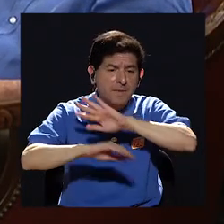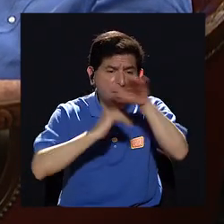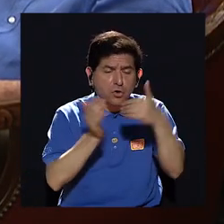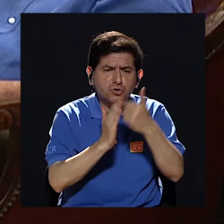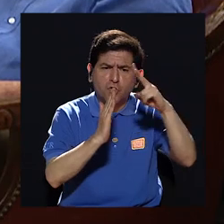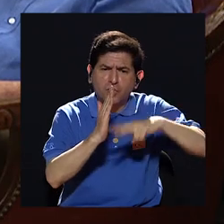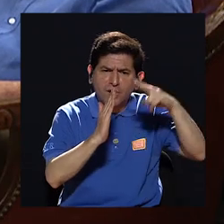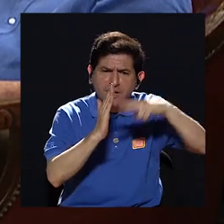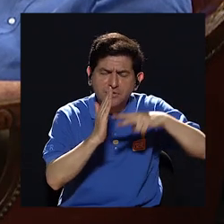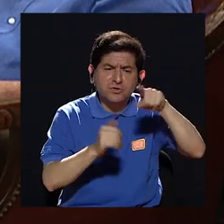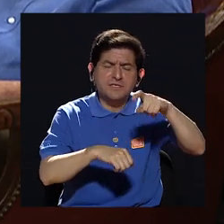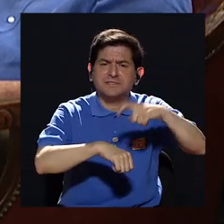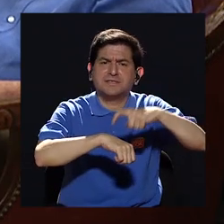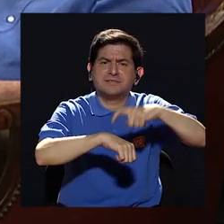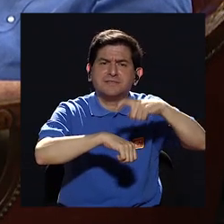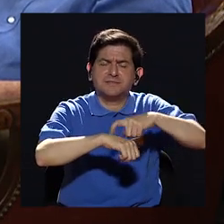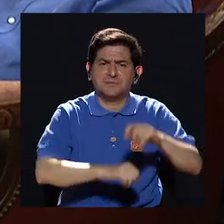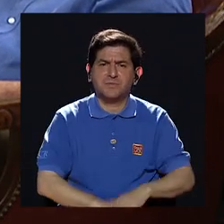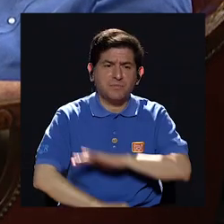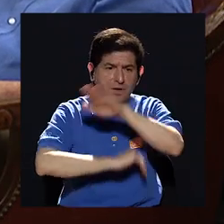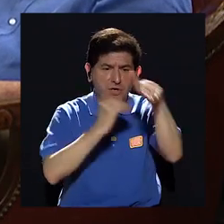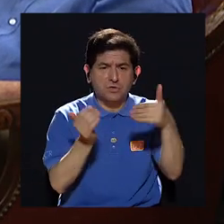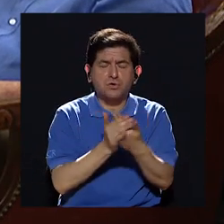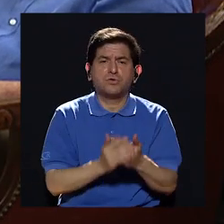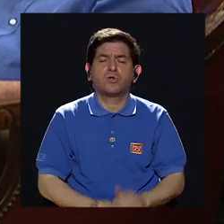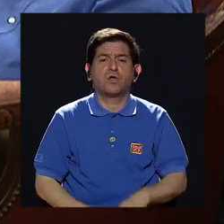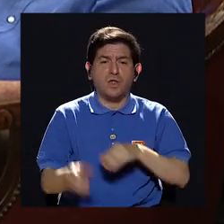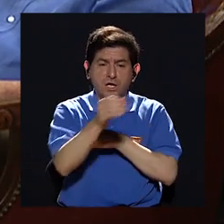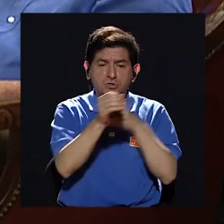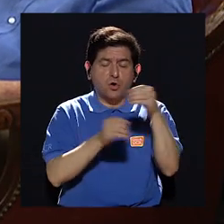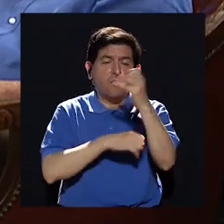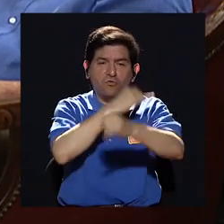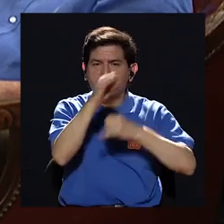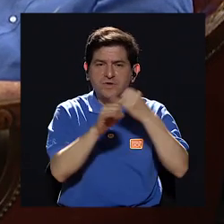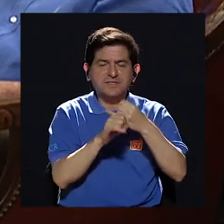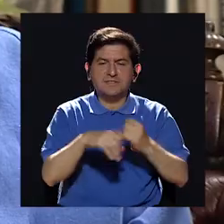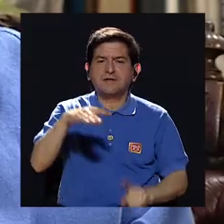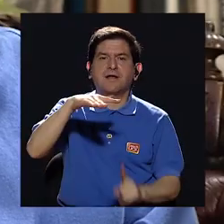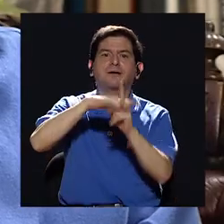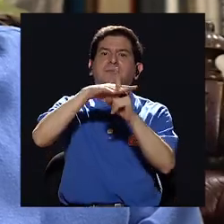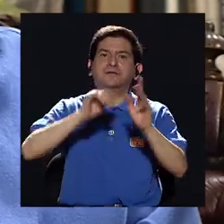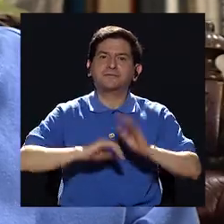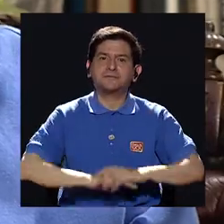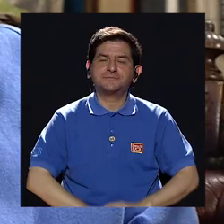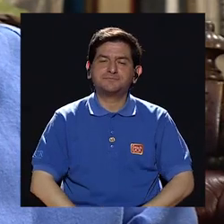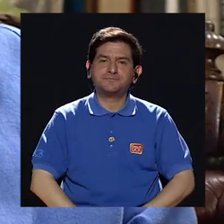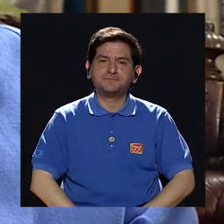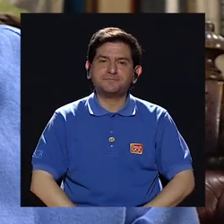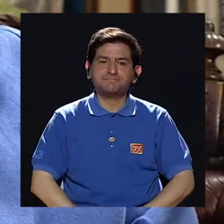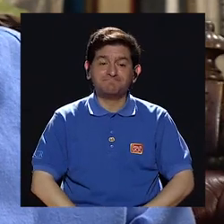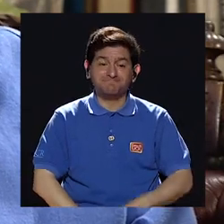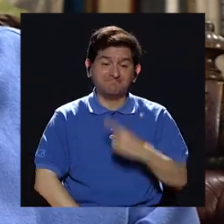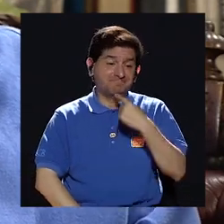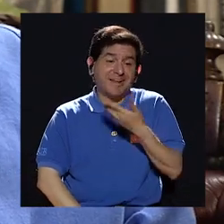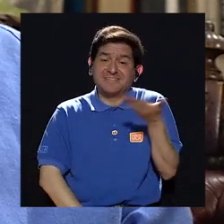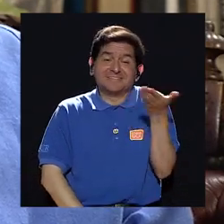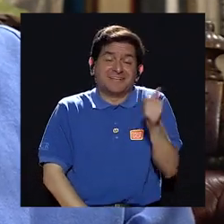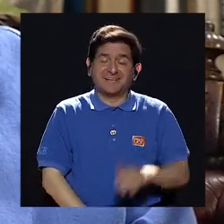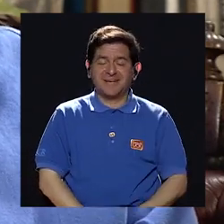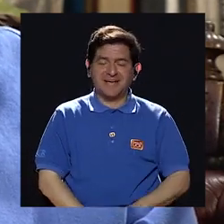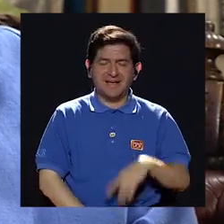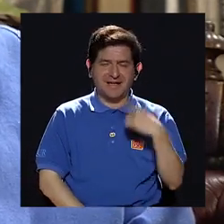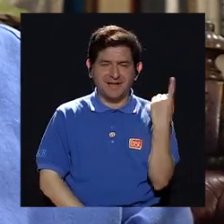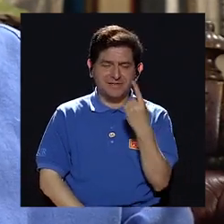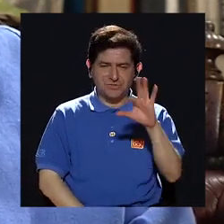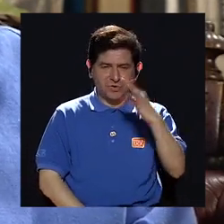noticias que he leído de ese día vienen de agencias internacionales, don Óscar. Bueno, ¿qué le puedo decir? El único